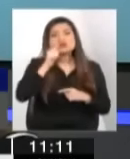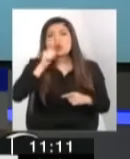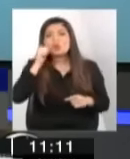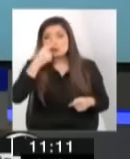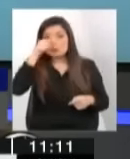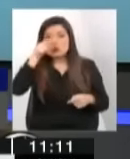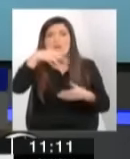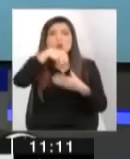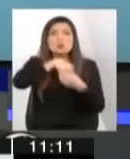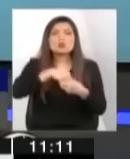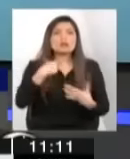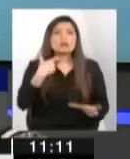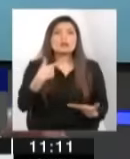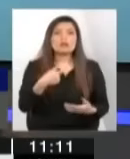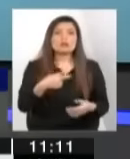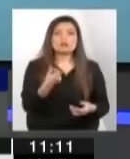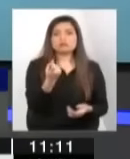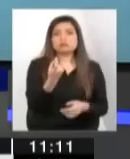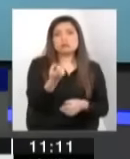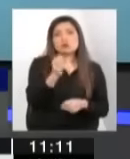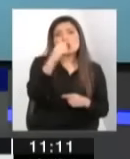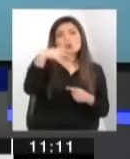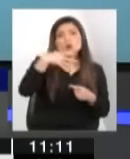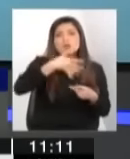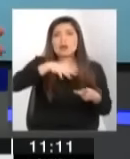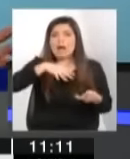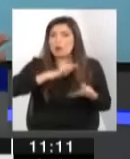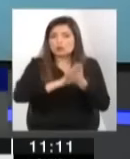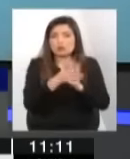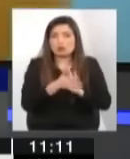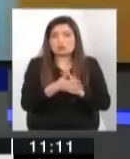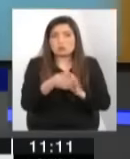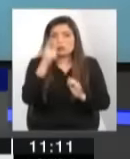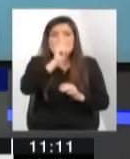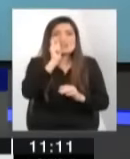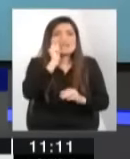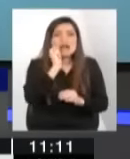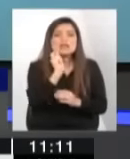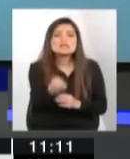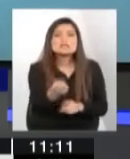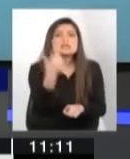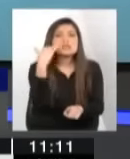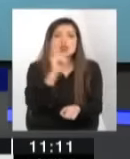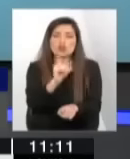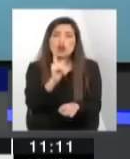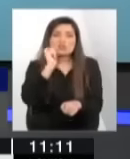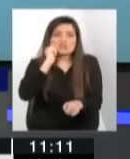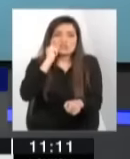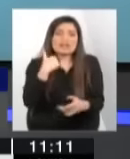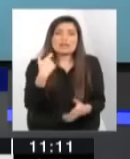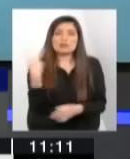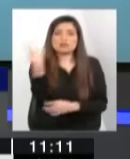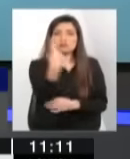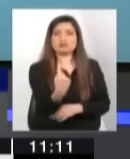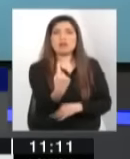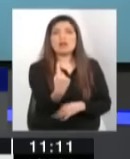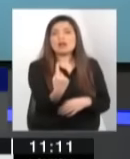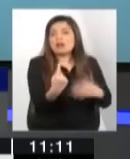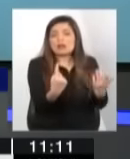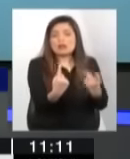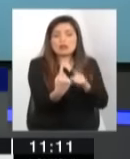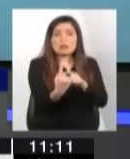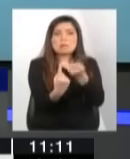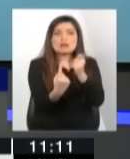luz, la cuenta del agua. No es plata que vaya directo a los niños, porque si yo lo veo, fantástico. Tenemos ahí 450 mil pesos por niño. Entonces,